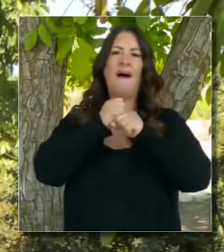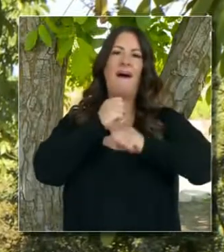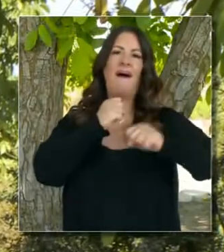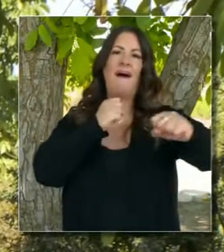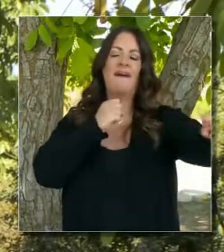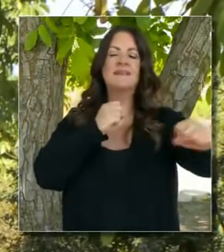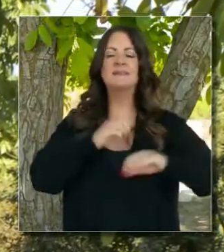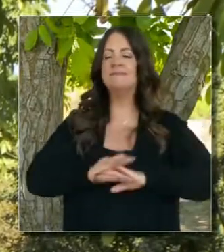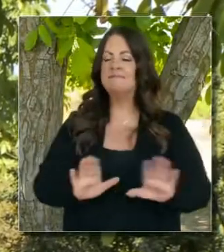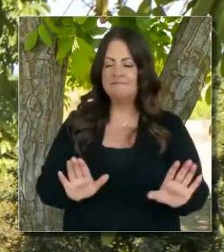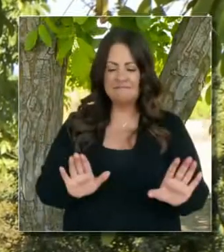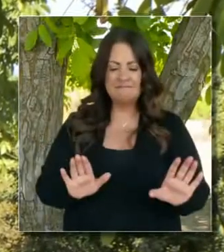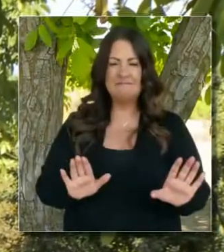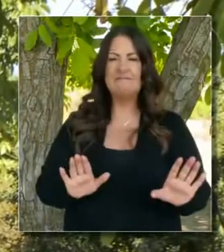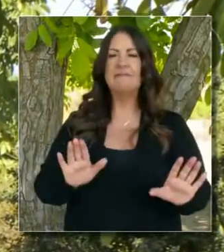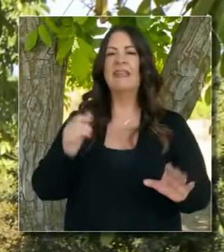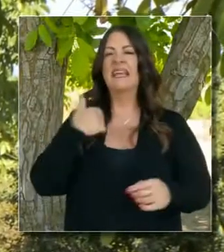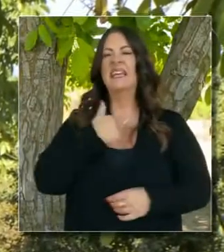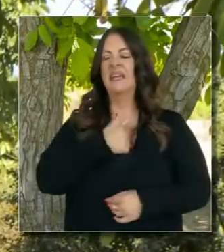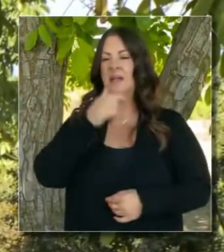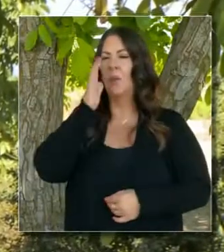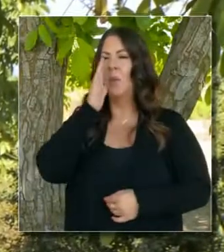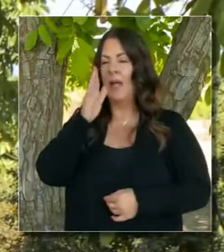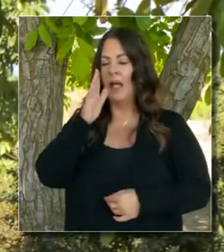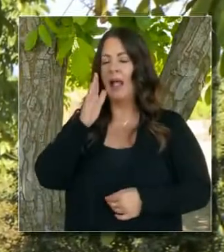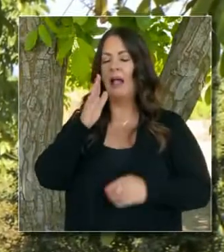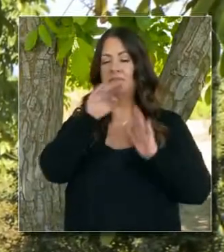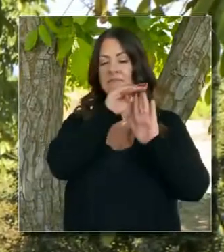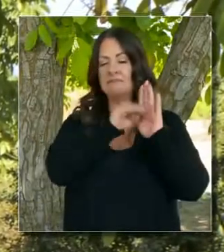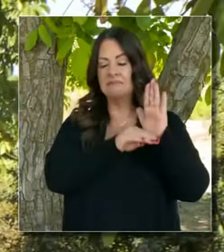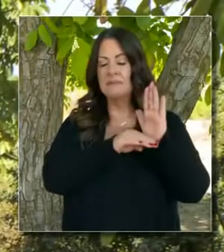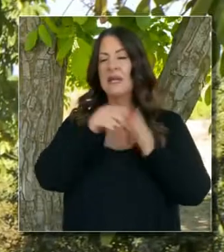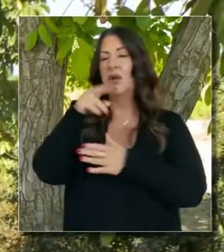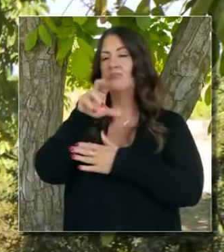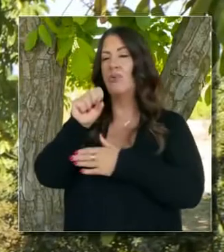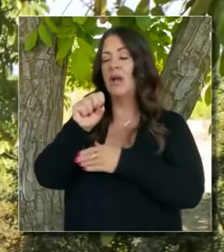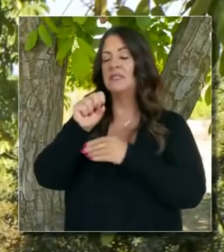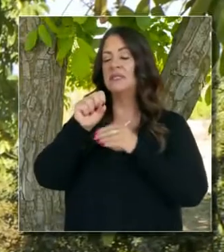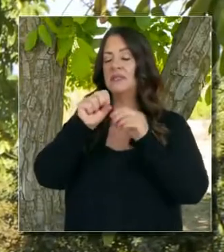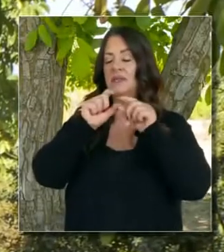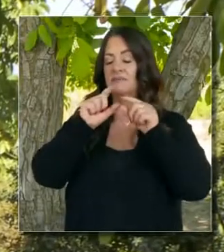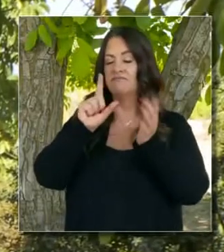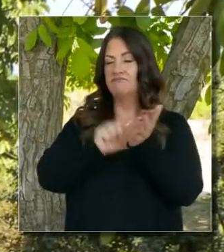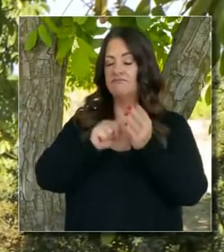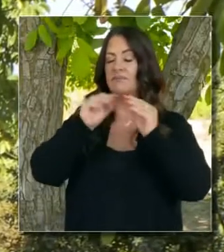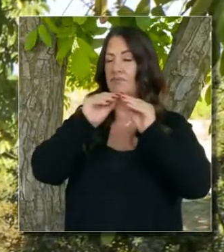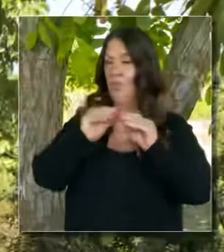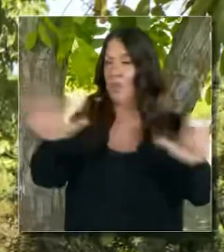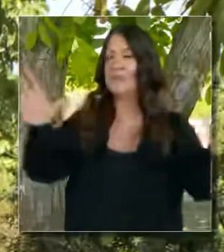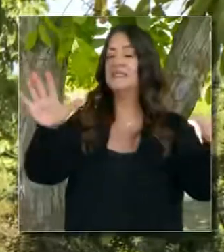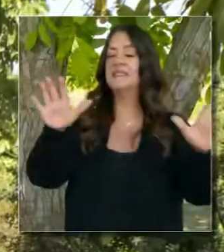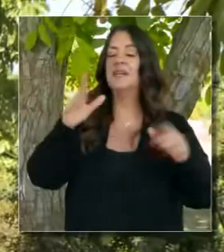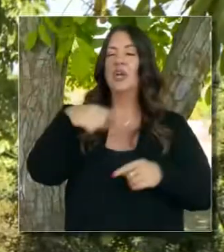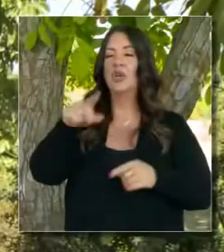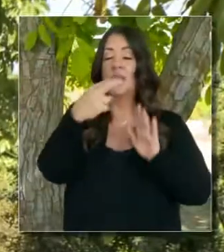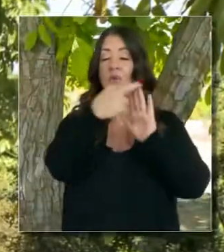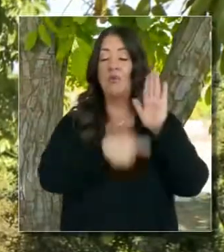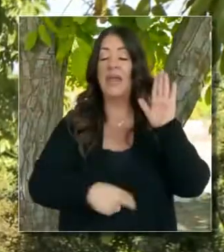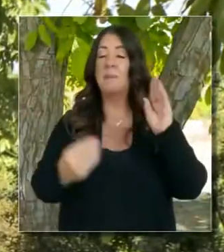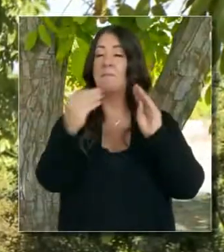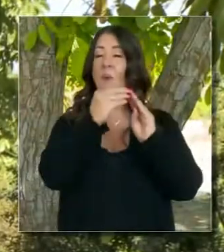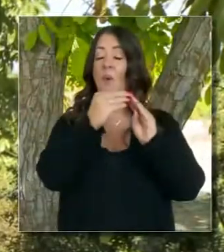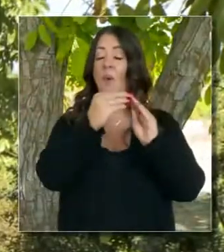Discúlpeme, no lo haré en la orden ejecutiva. Habla por sí misma. Hemos emitido pautas en una rueda de